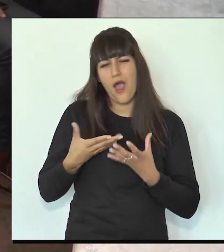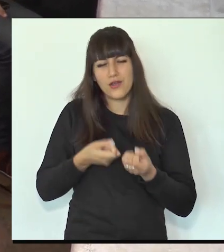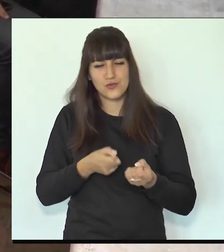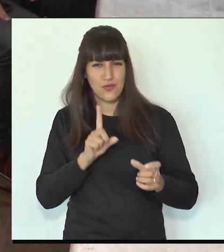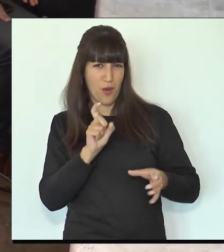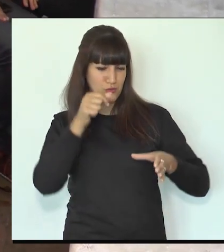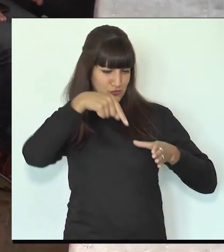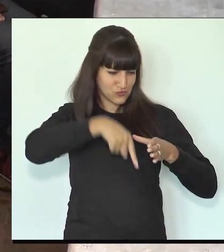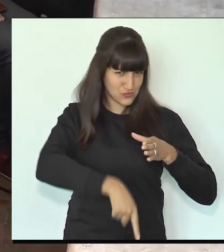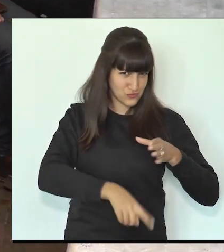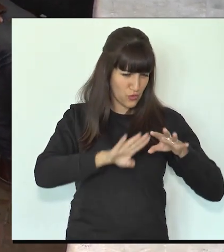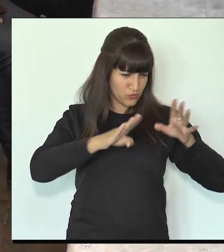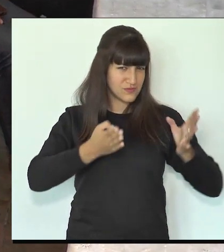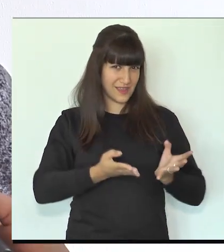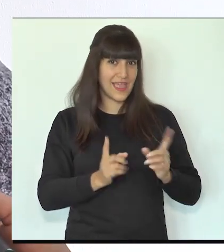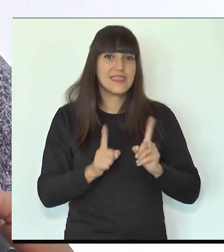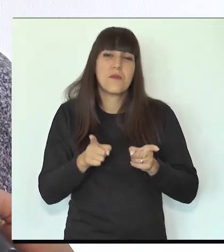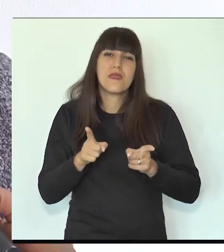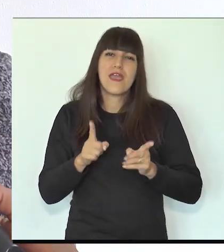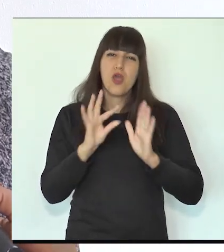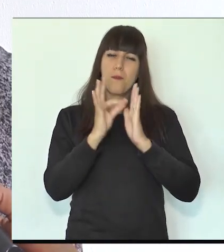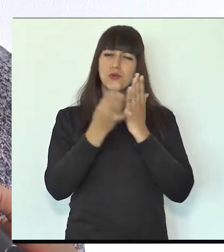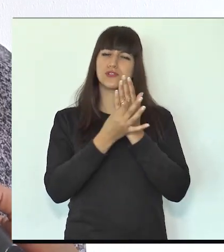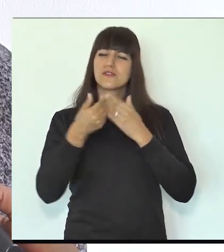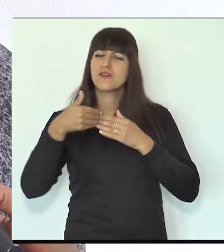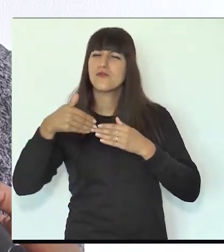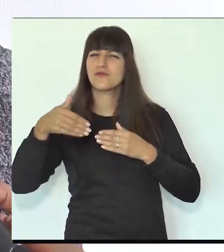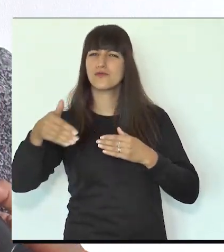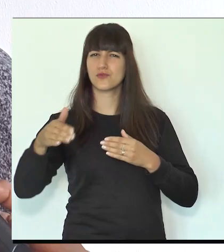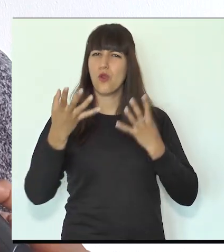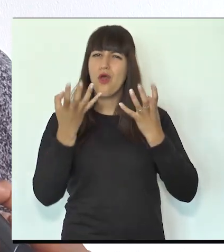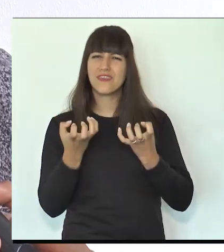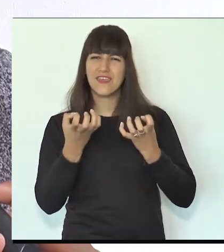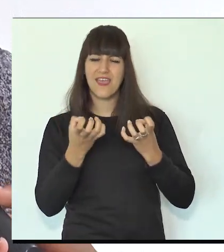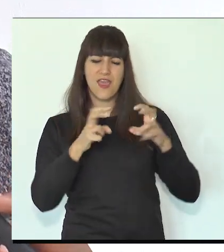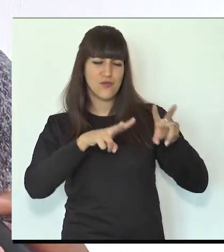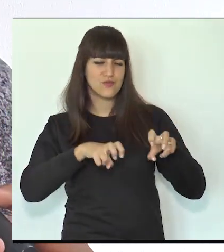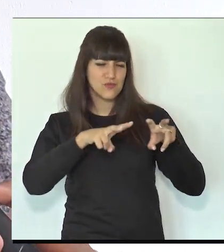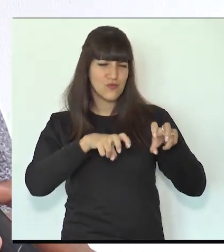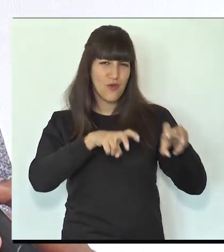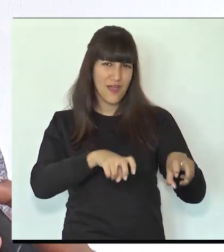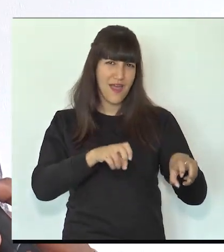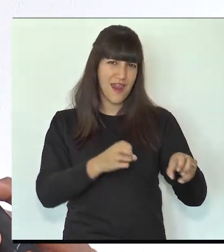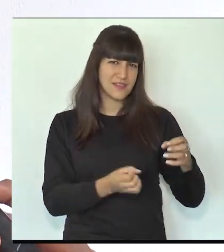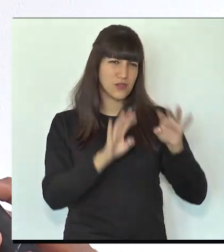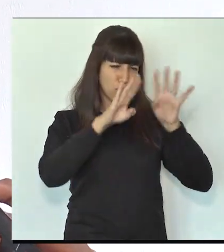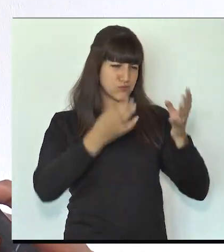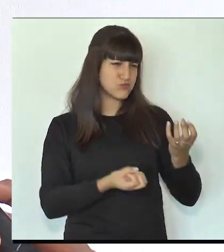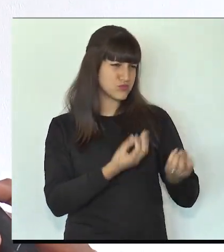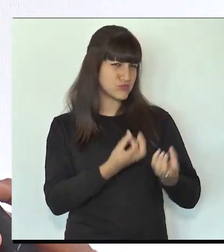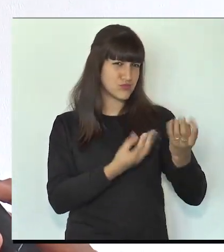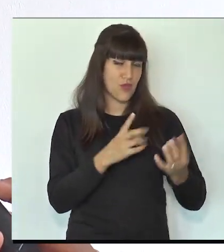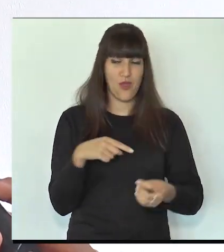pozo, a los tanques. Y también de proyectos futuros, como una futura huerta, tienen el invernadero,